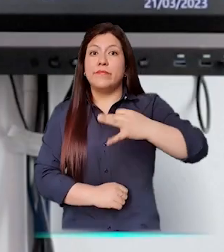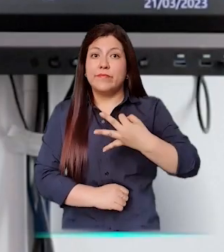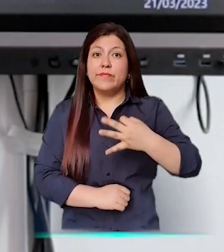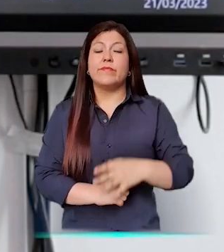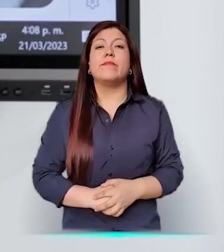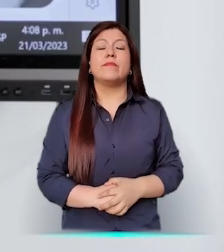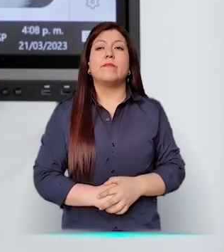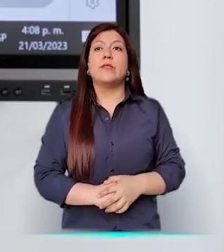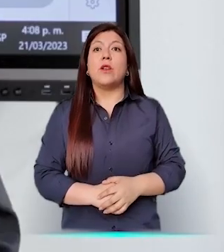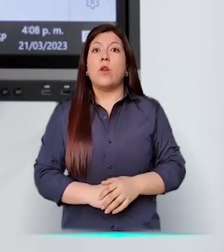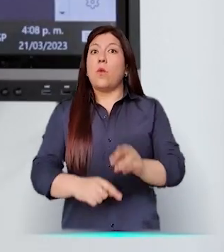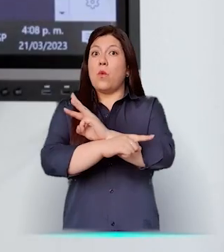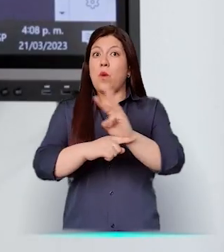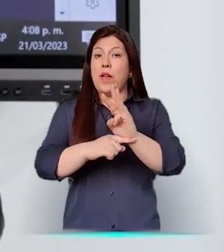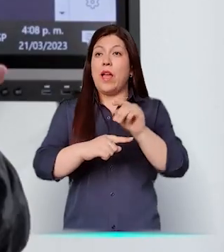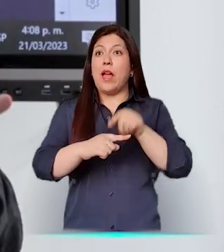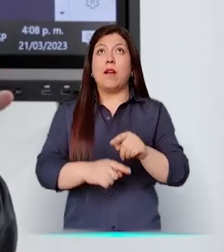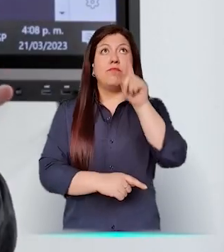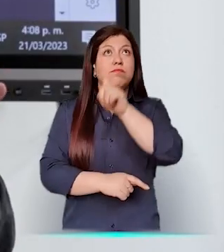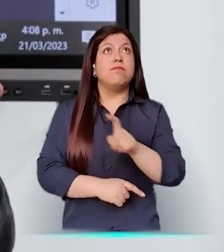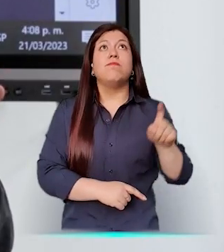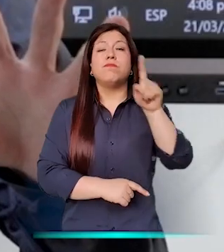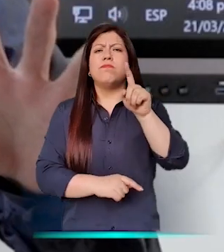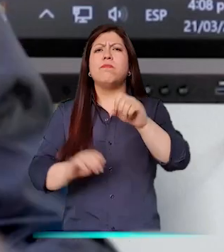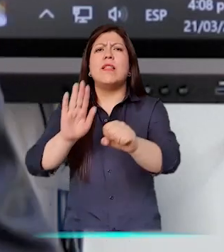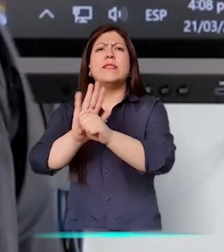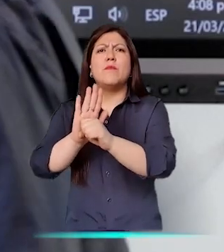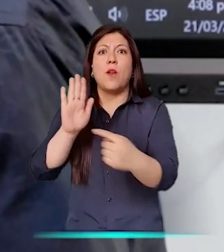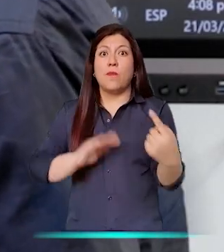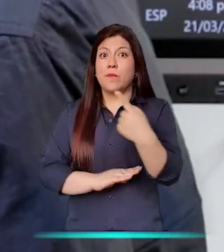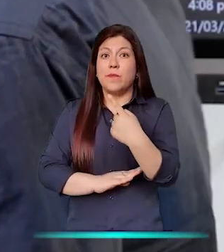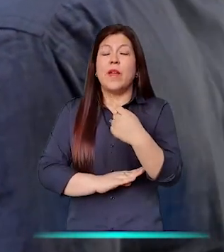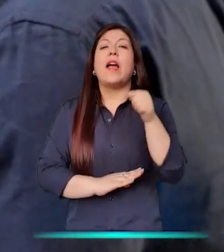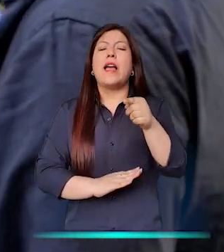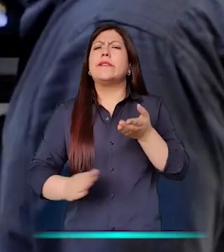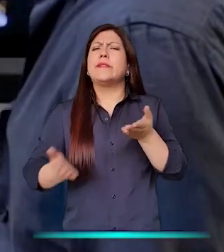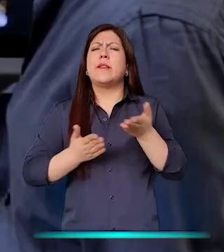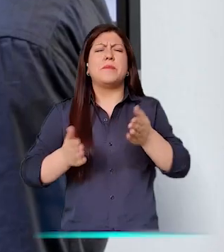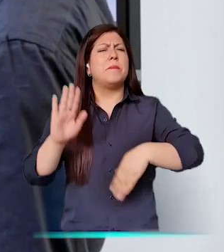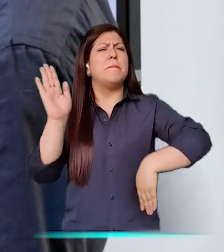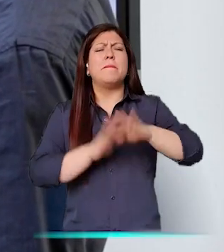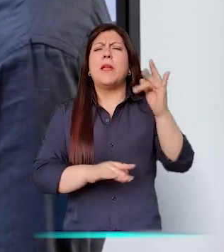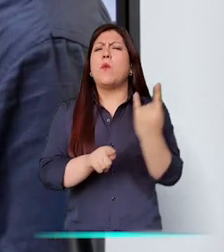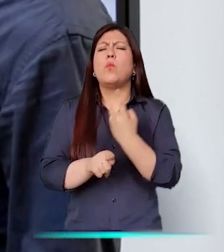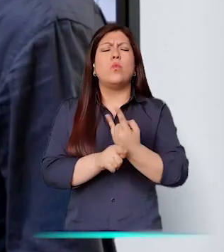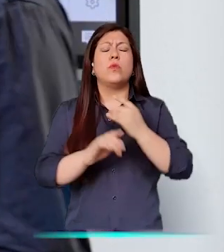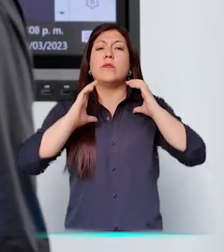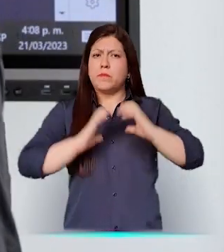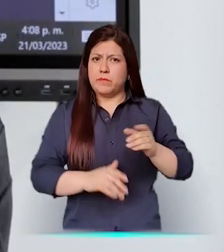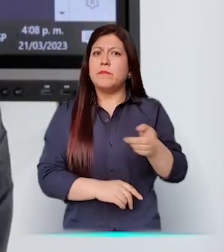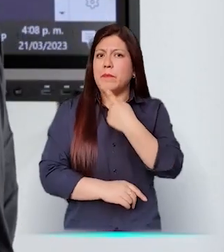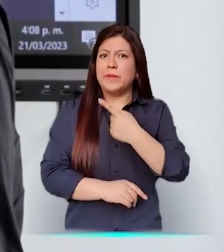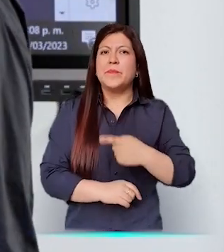Tip tres. En muchas partes del website nos vamos a encontrar estos símbolos, que son los servicios